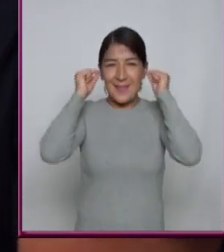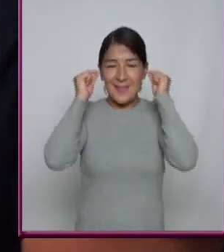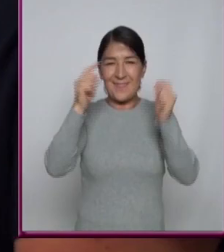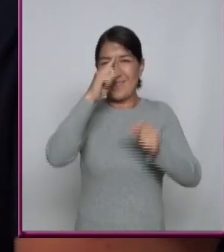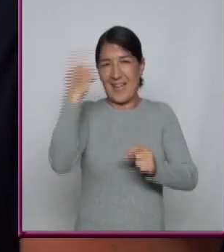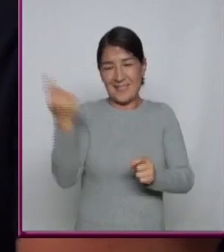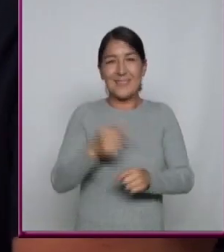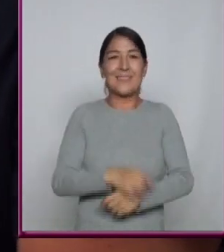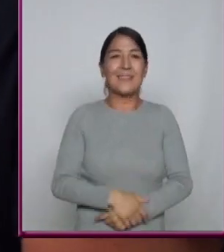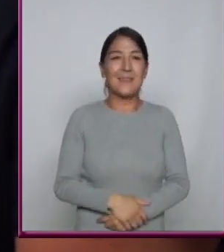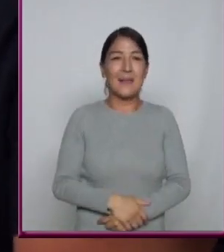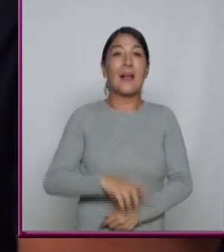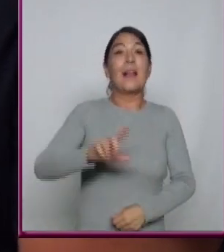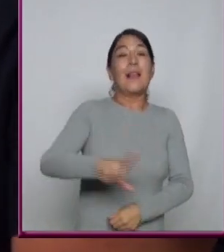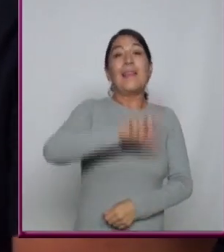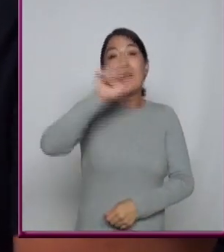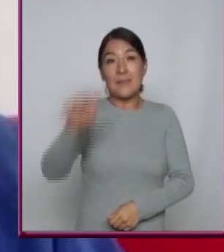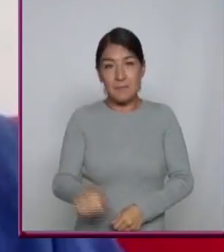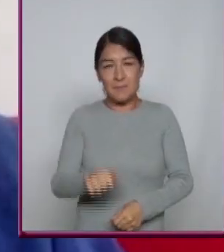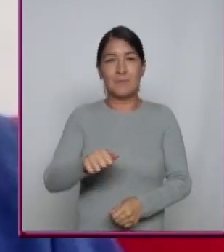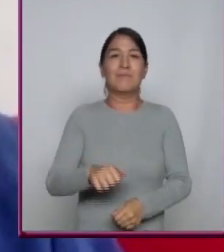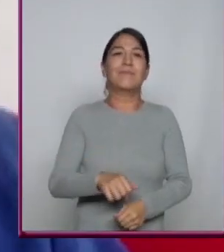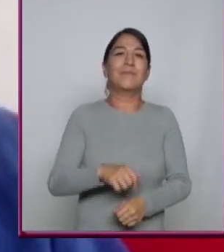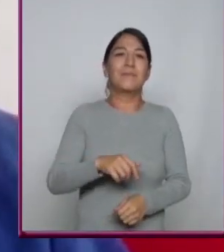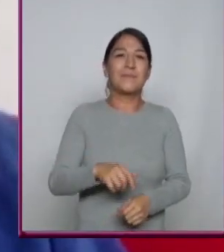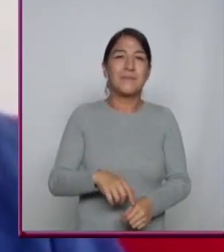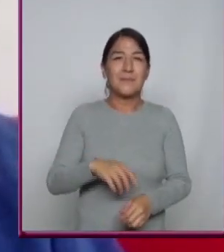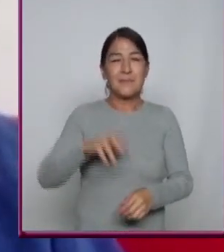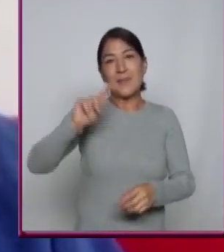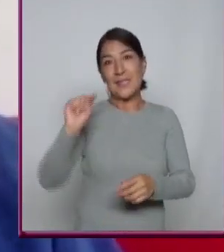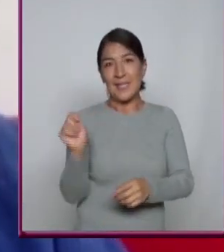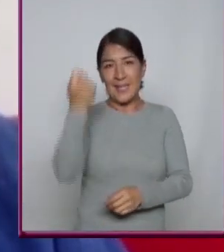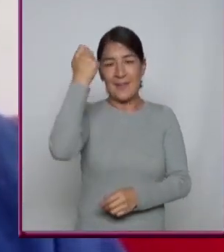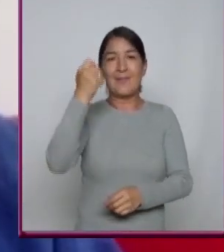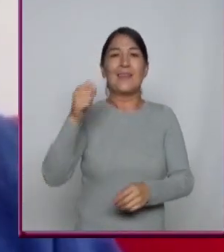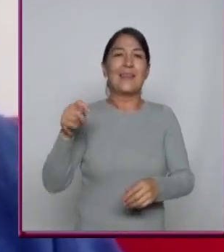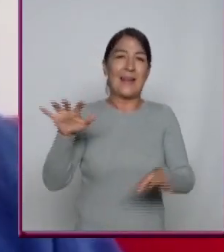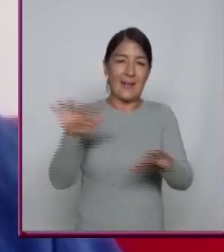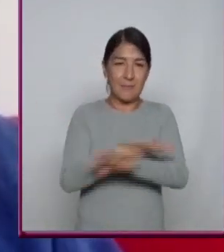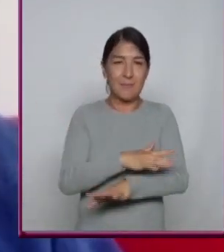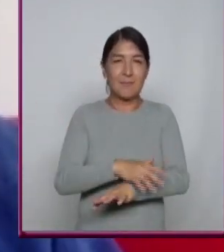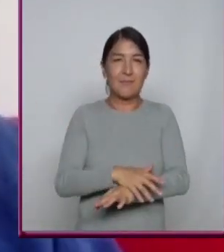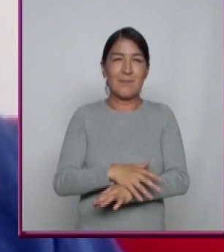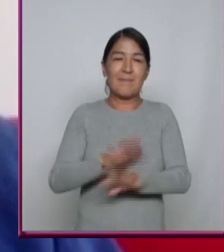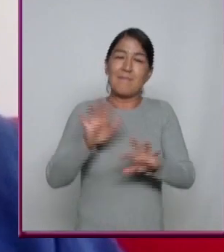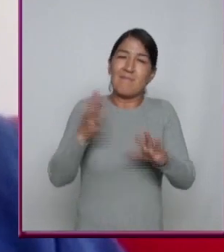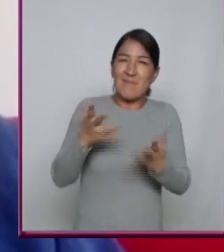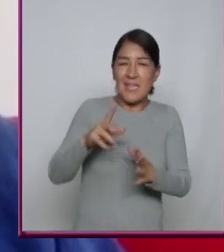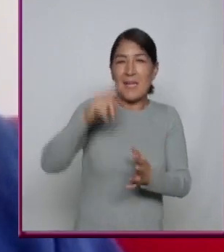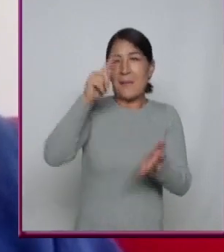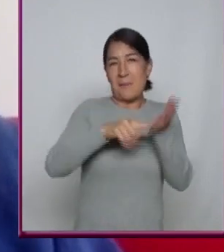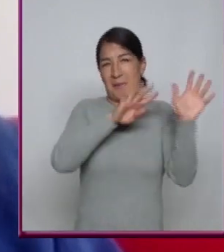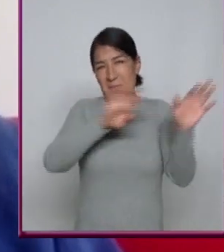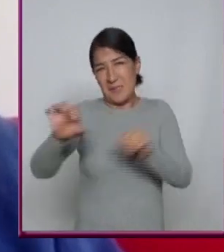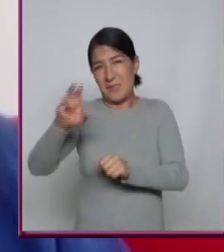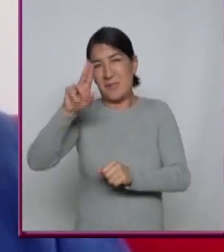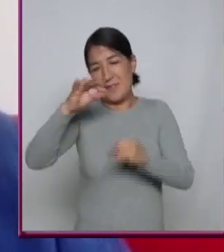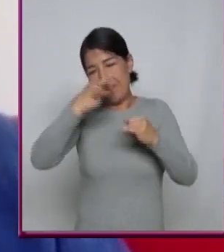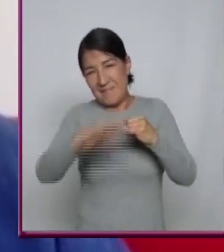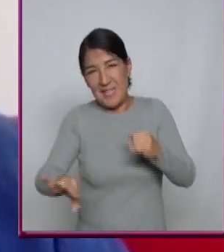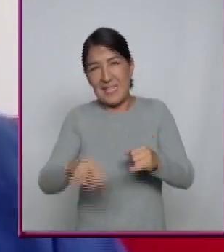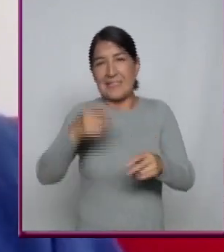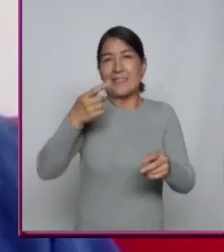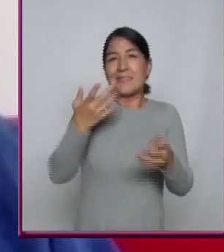Y después ya en la última época tecnológica Estoy hablando al final de los 80 Y principios de los 90